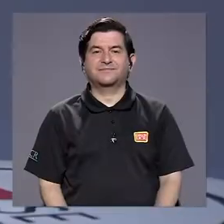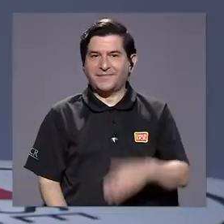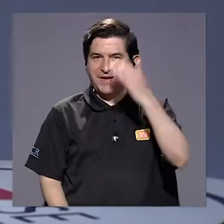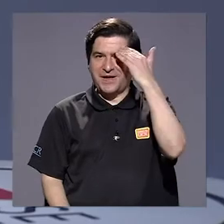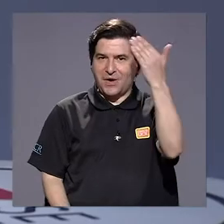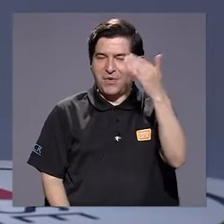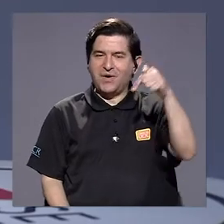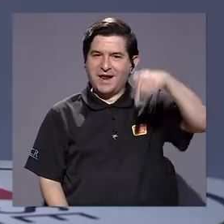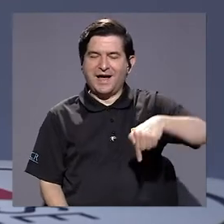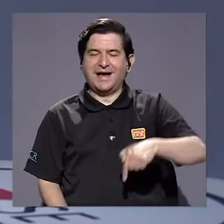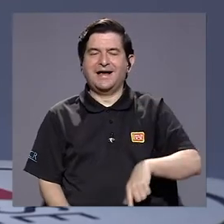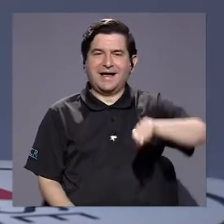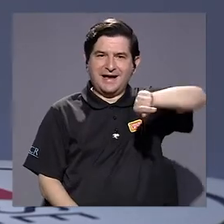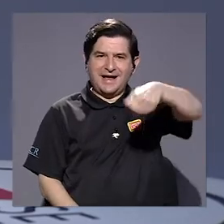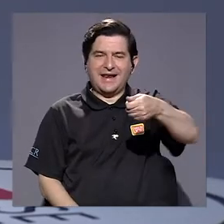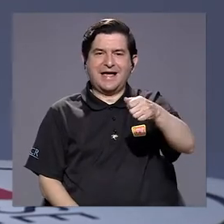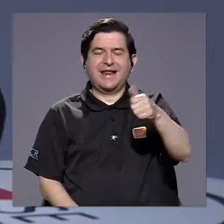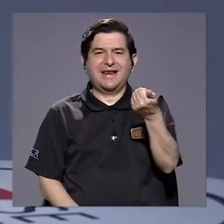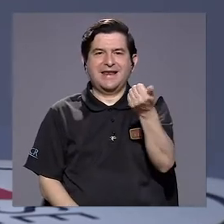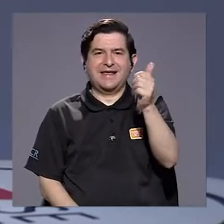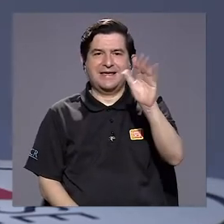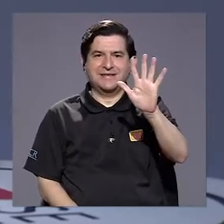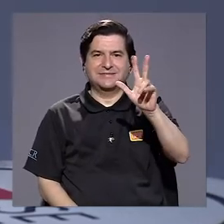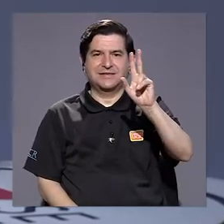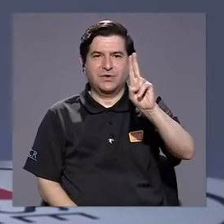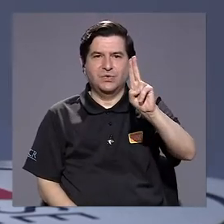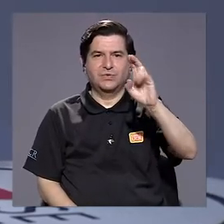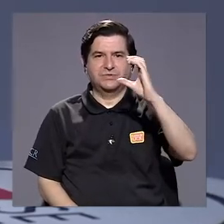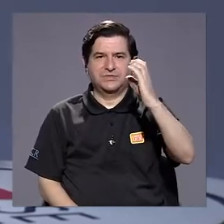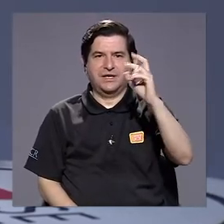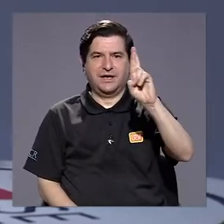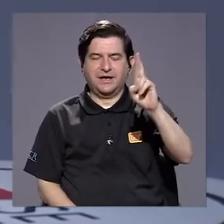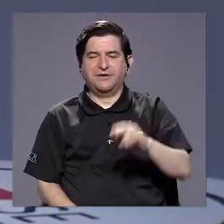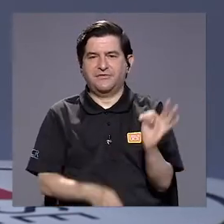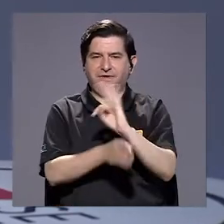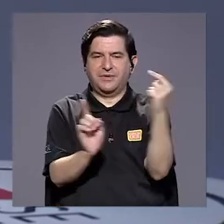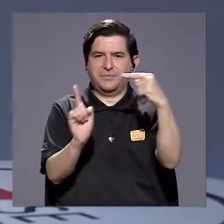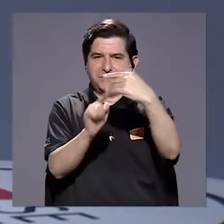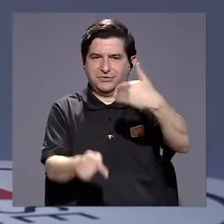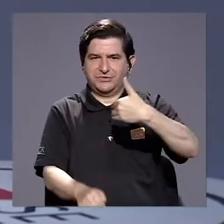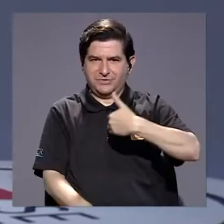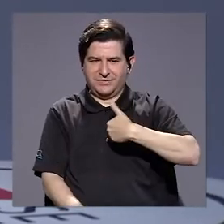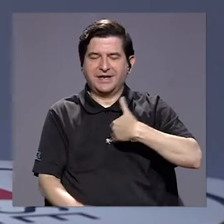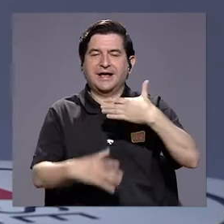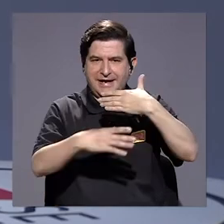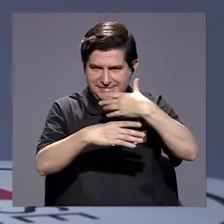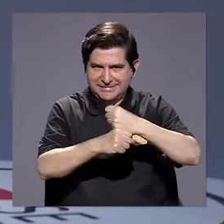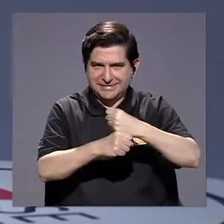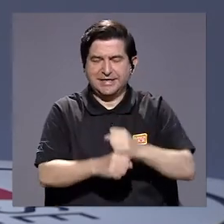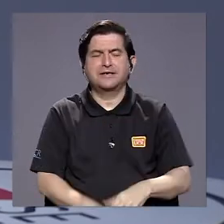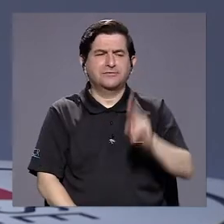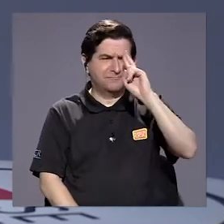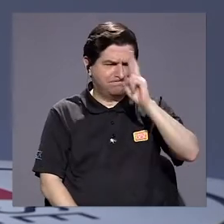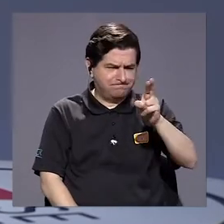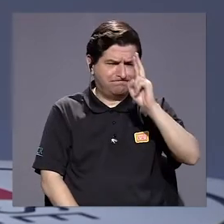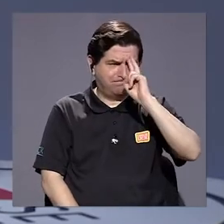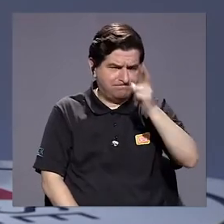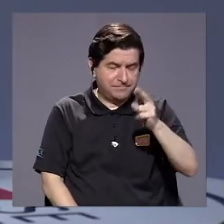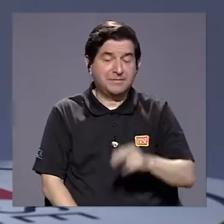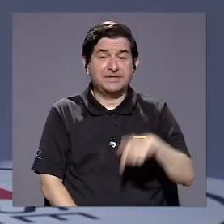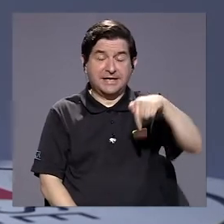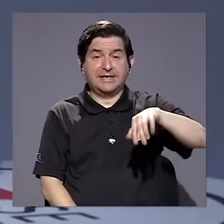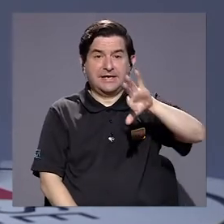Hola, estamos desde los estudios del canal 15 Universidad de Costa Rica, donde hacemos televisión con sentido y respetando